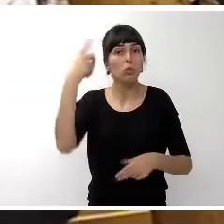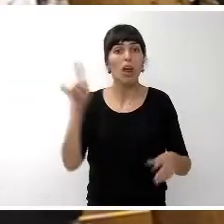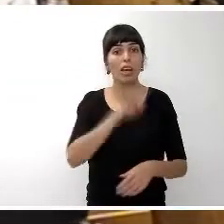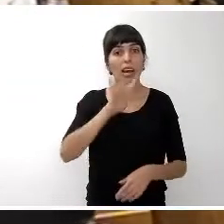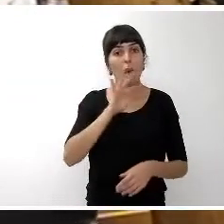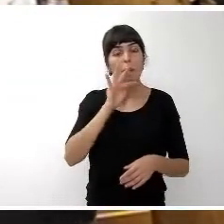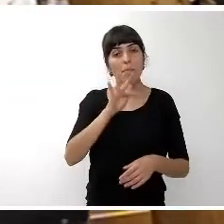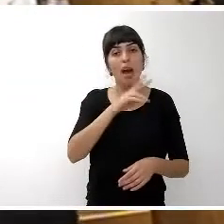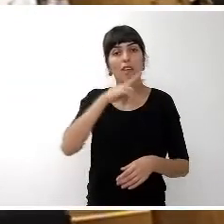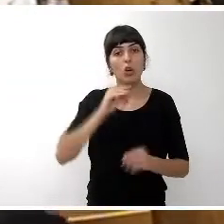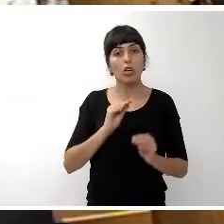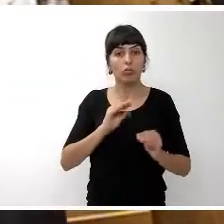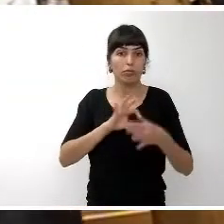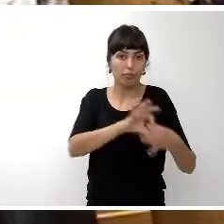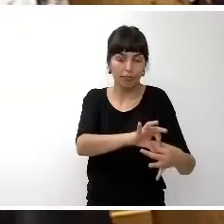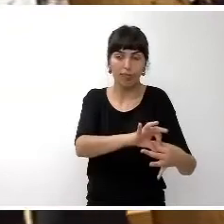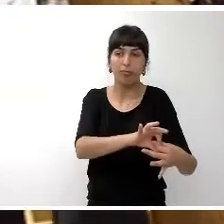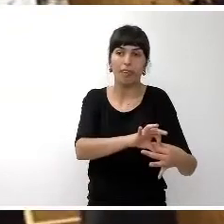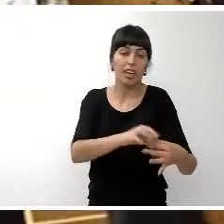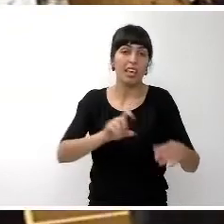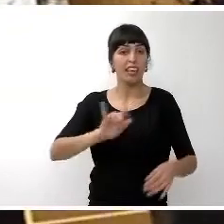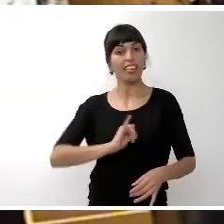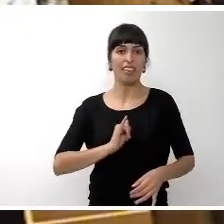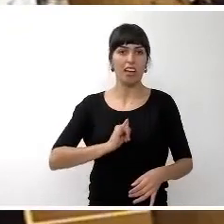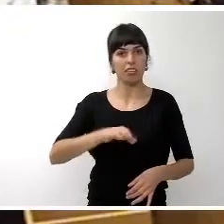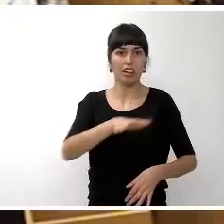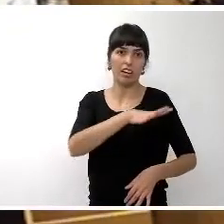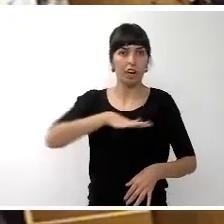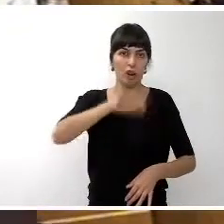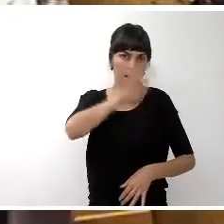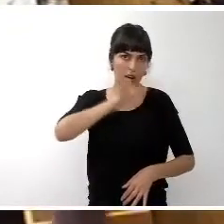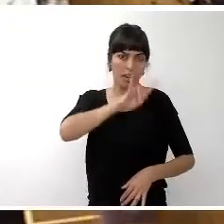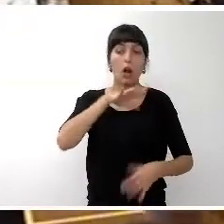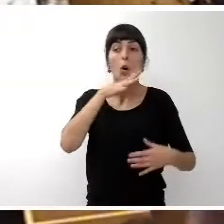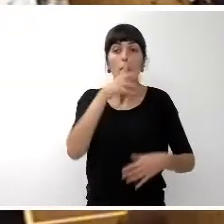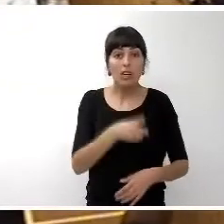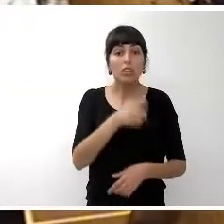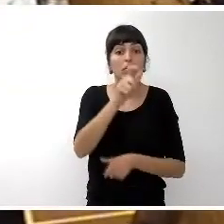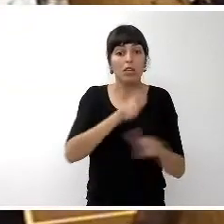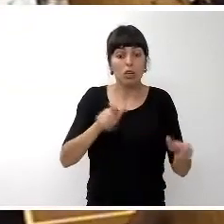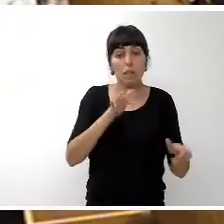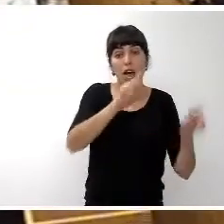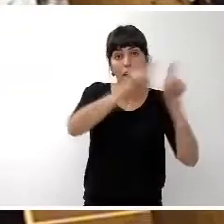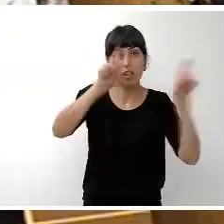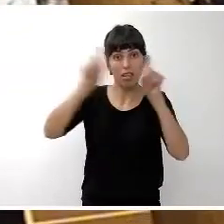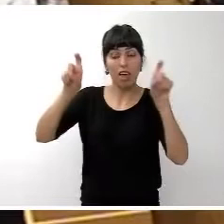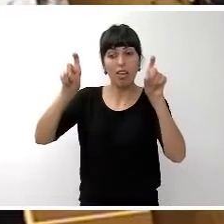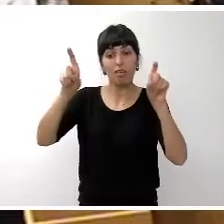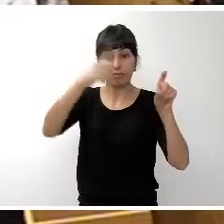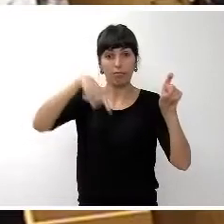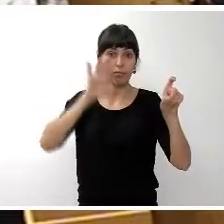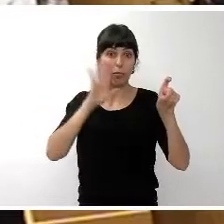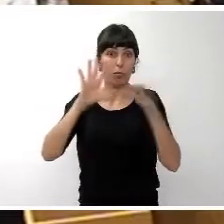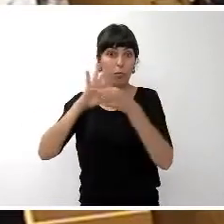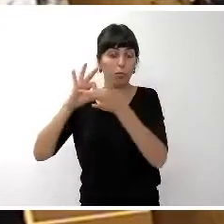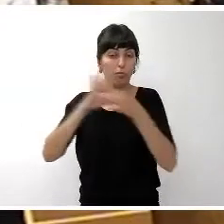representa la identidad regional, y con ello, aquellas personas y identidades que contribuyan a temas tan importantes para todos